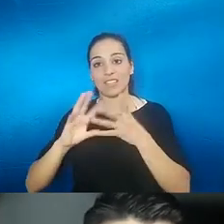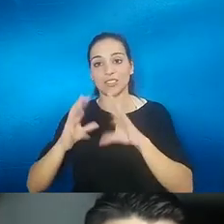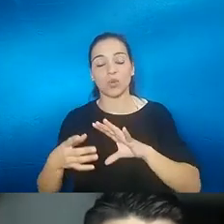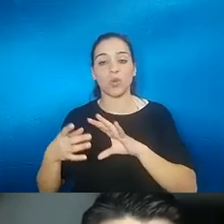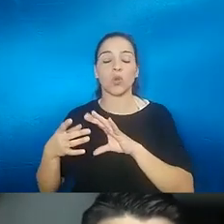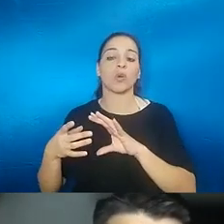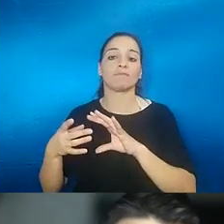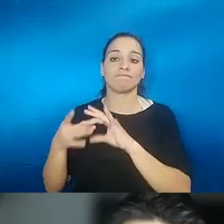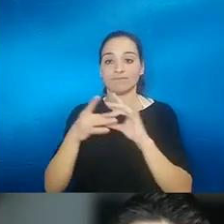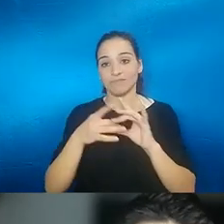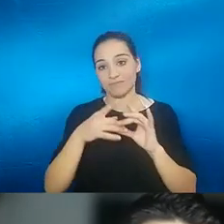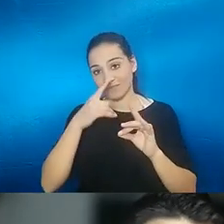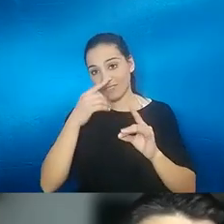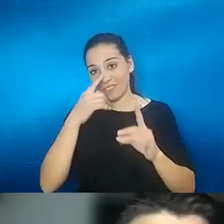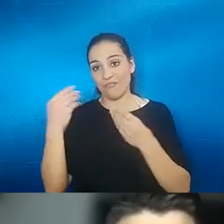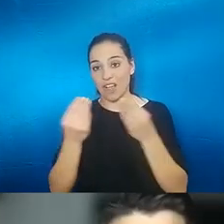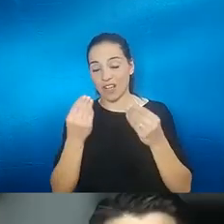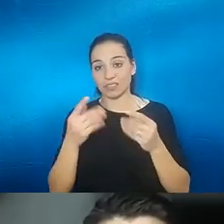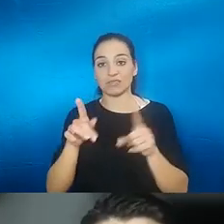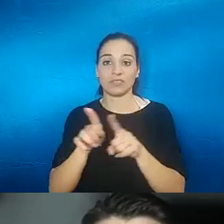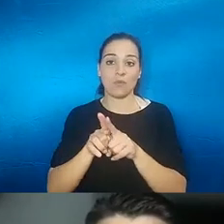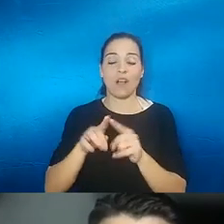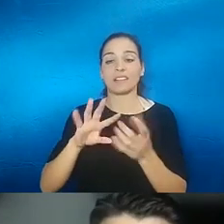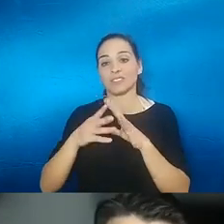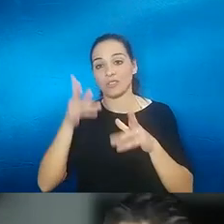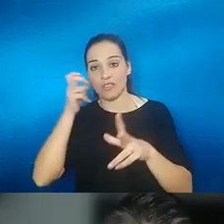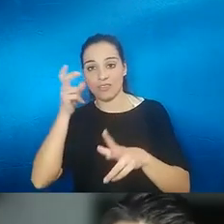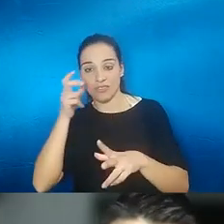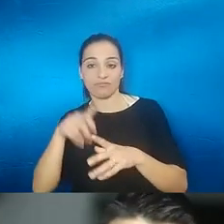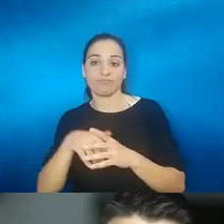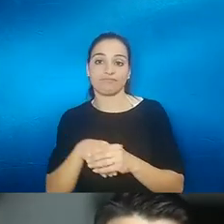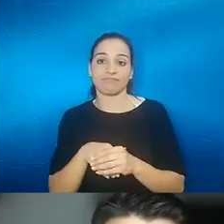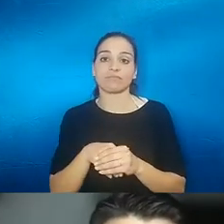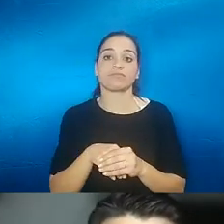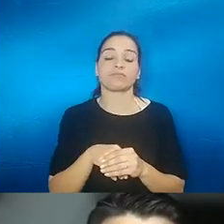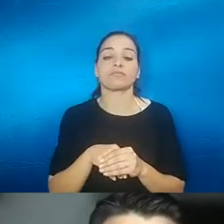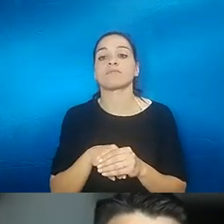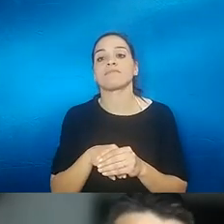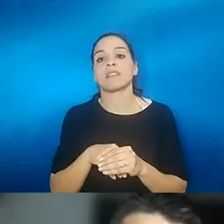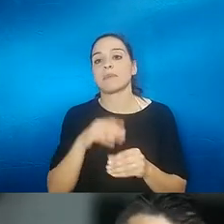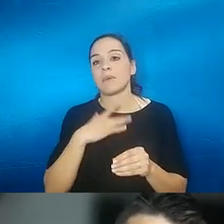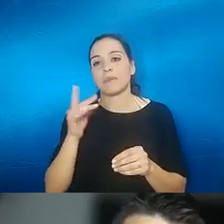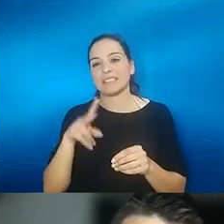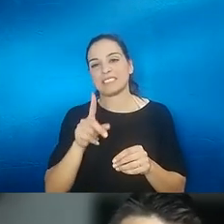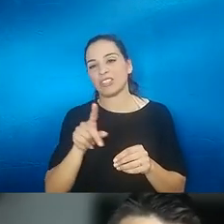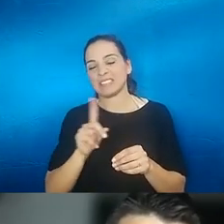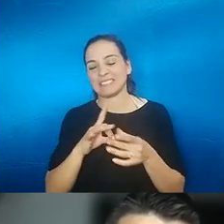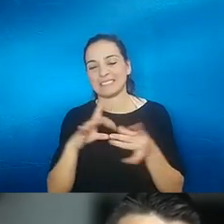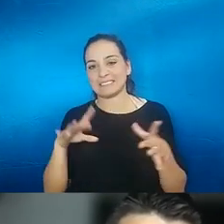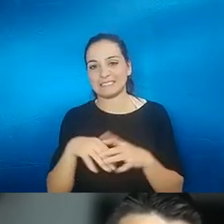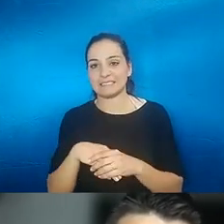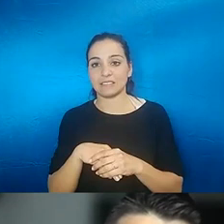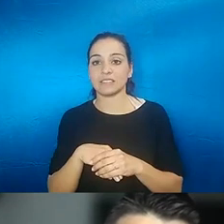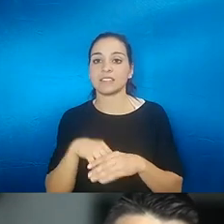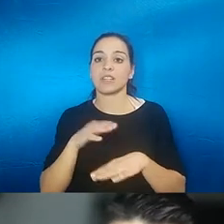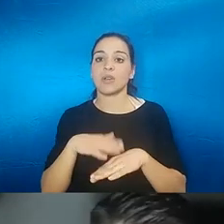de olfato igual que con trastorno de visión pero no seguramente no sea el caso porque son